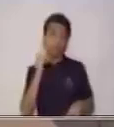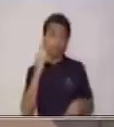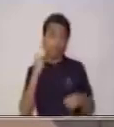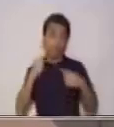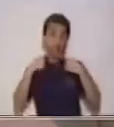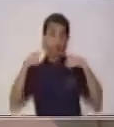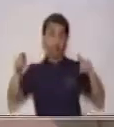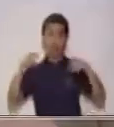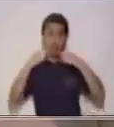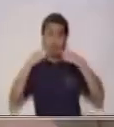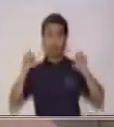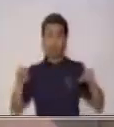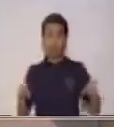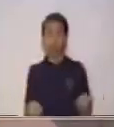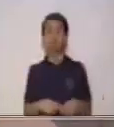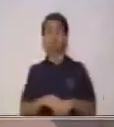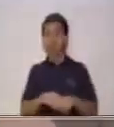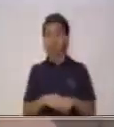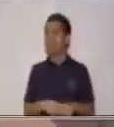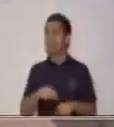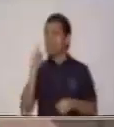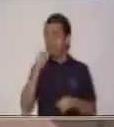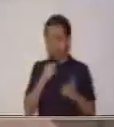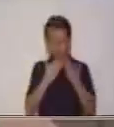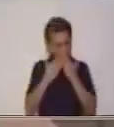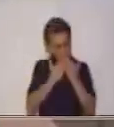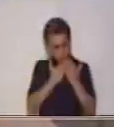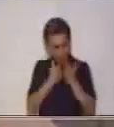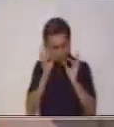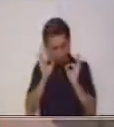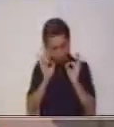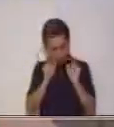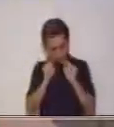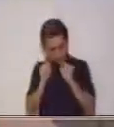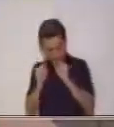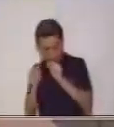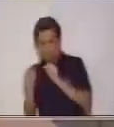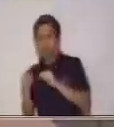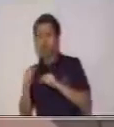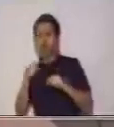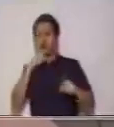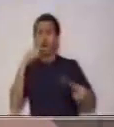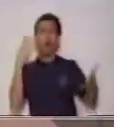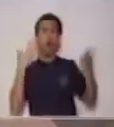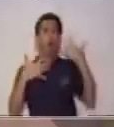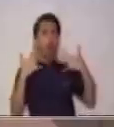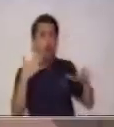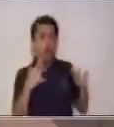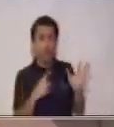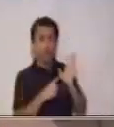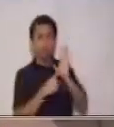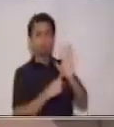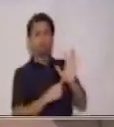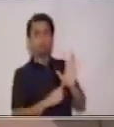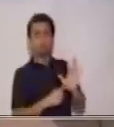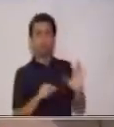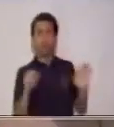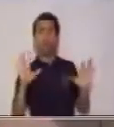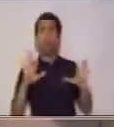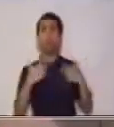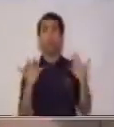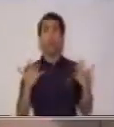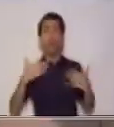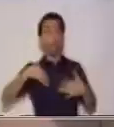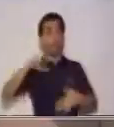realizar anuncios, tienen que estudiar mucho hasta la parte de los colores. ¿Qué colores van a llamar más la